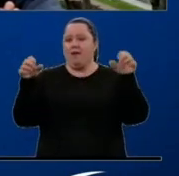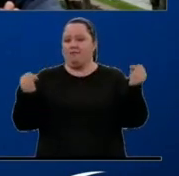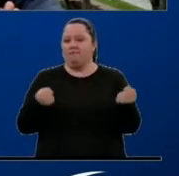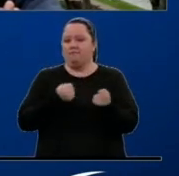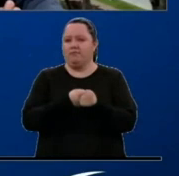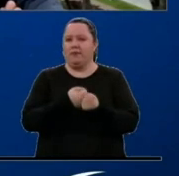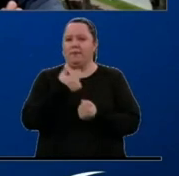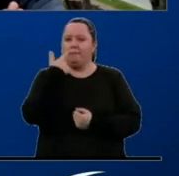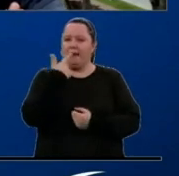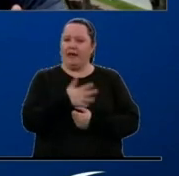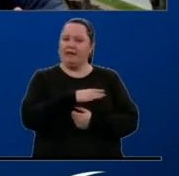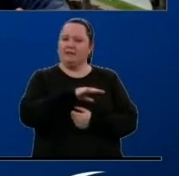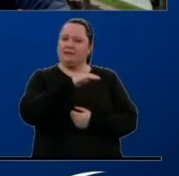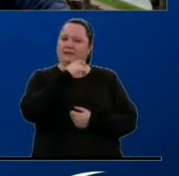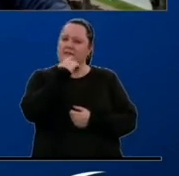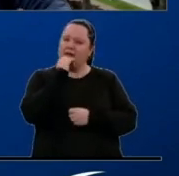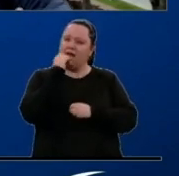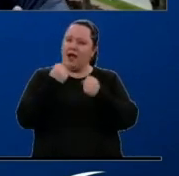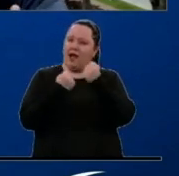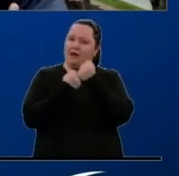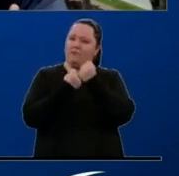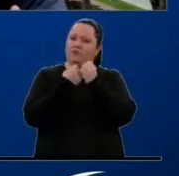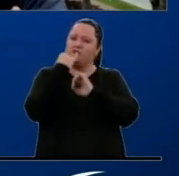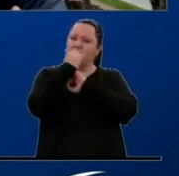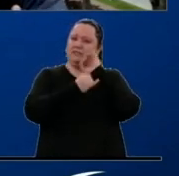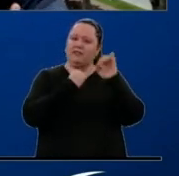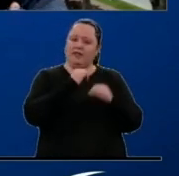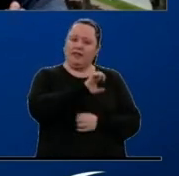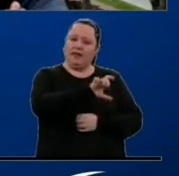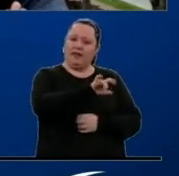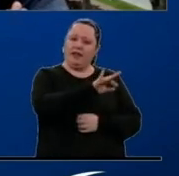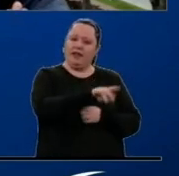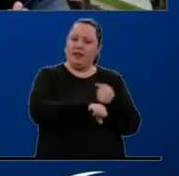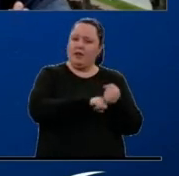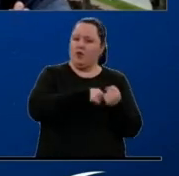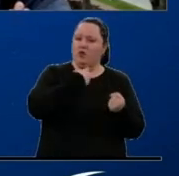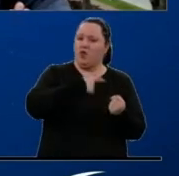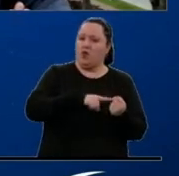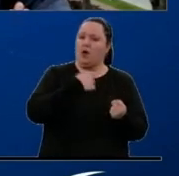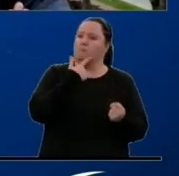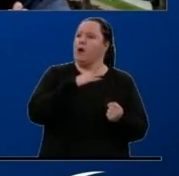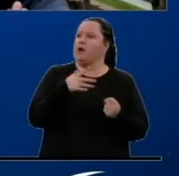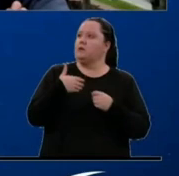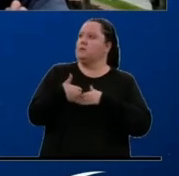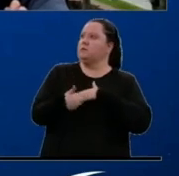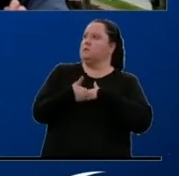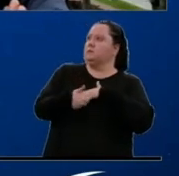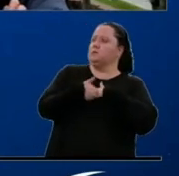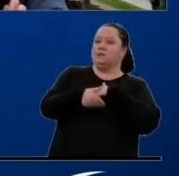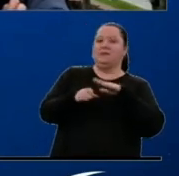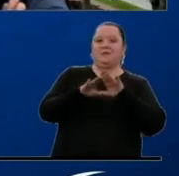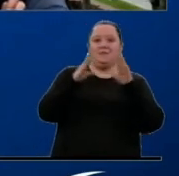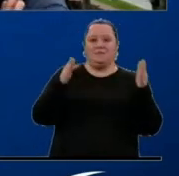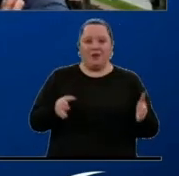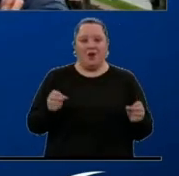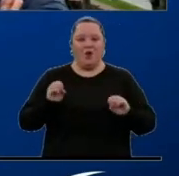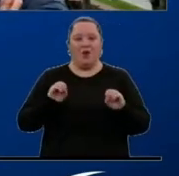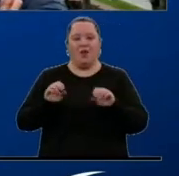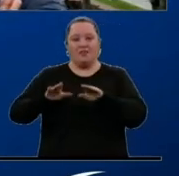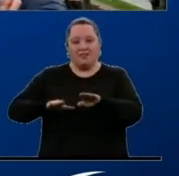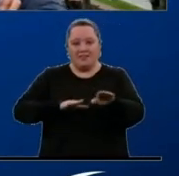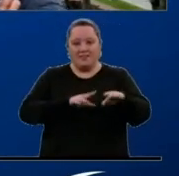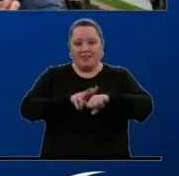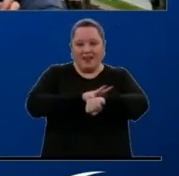estos apoyos internacionales tampoco le gustan, porque lo toman como una presión a la misma mesa o a los mismos delegados.